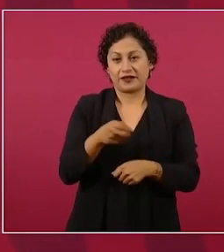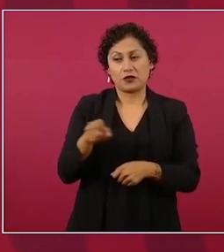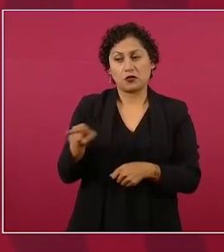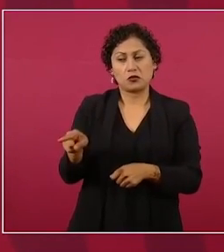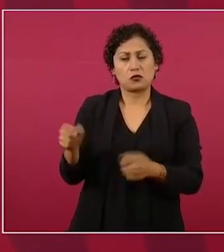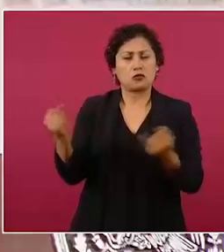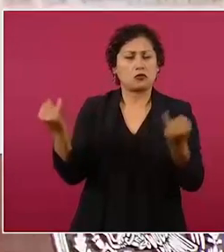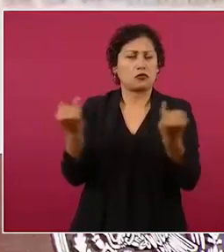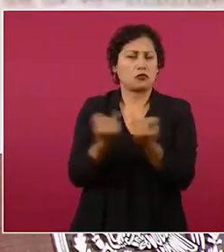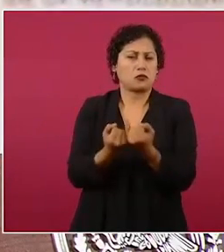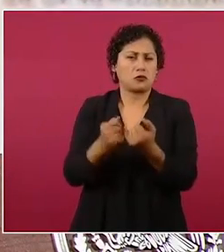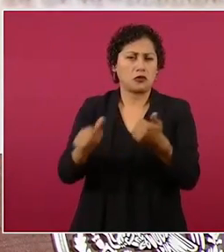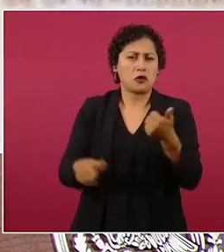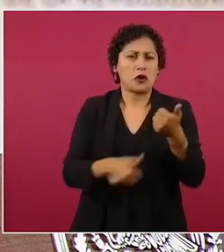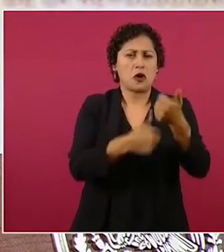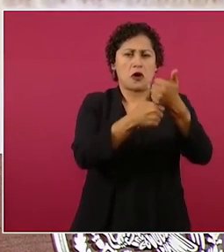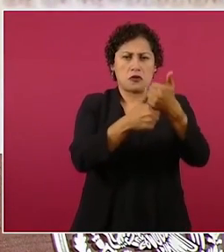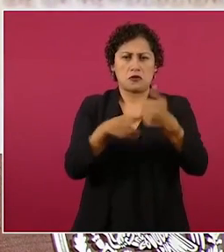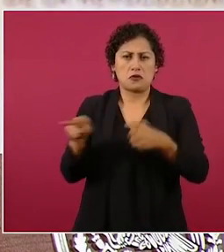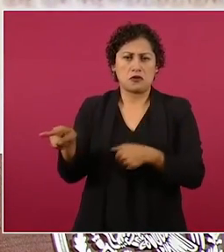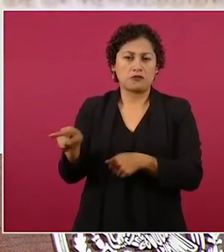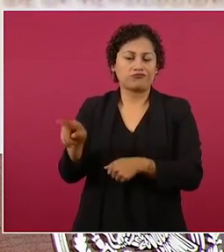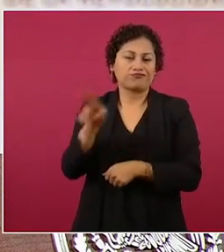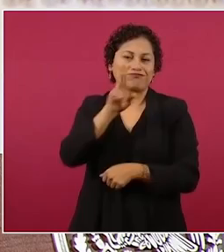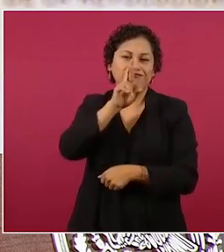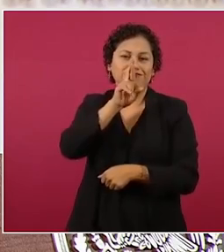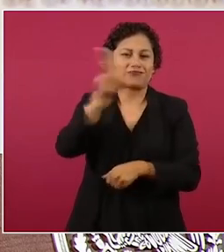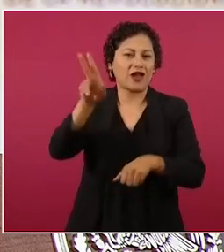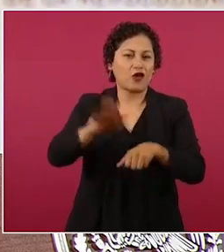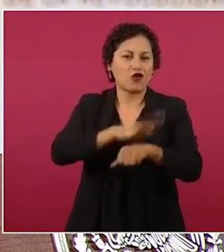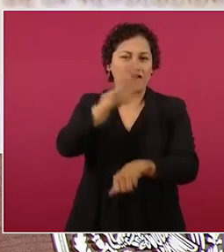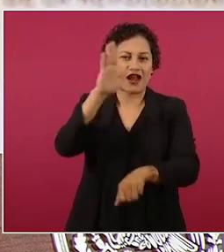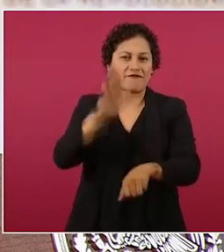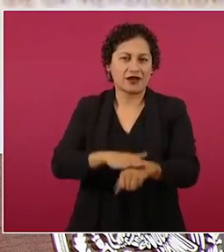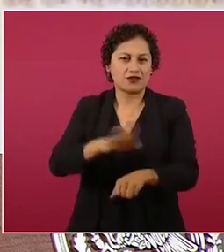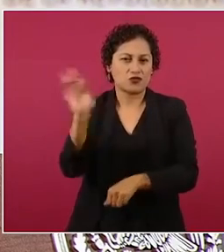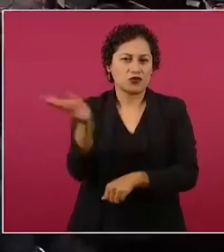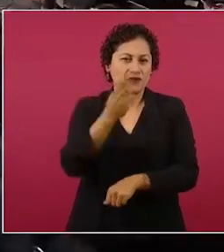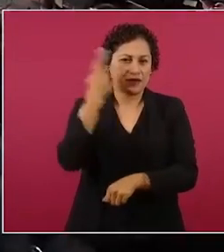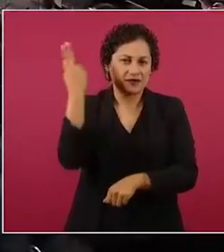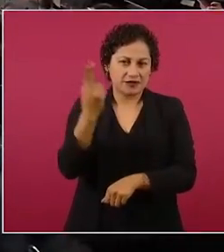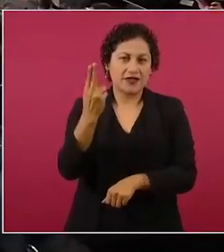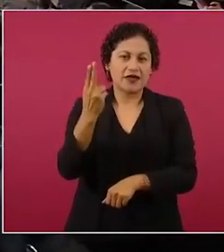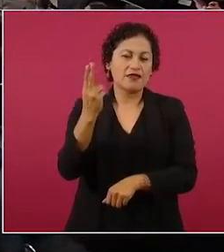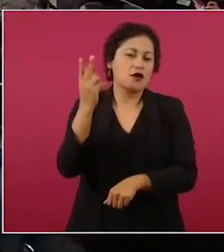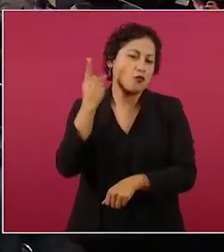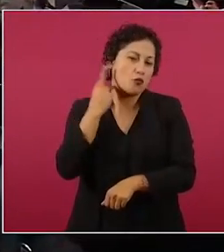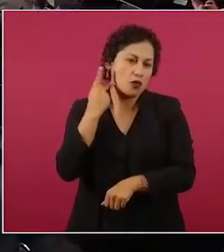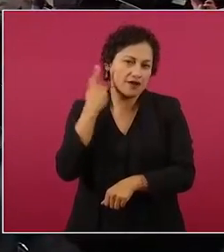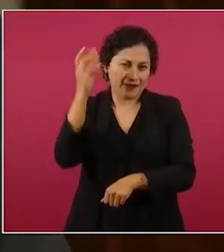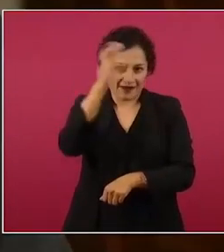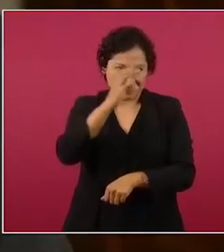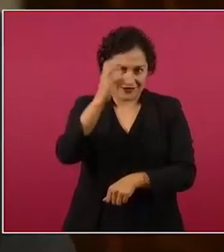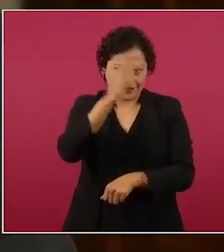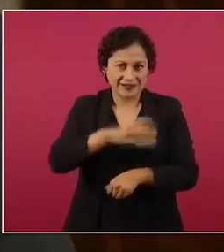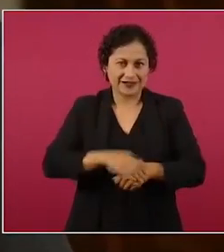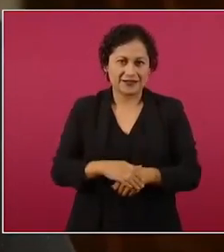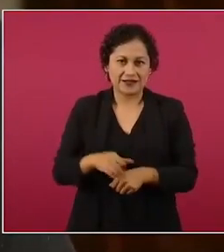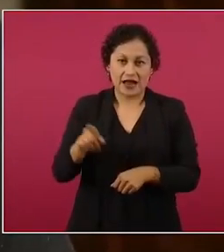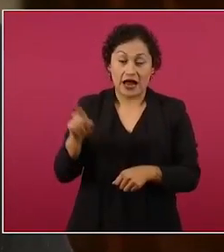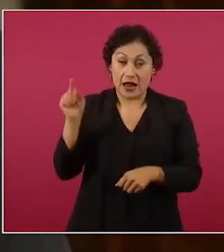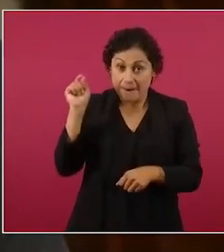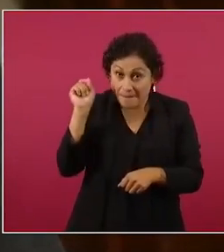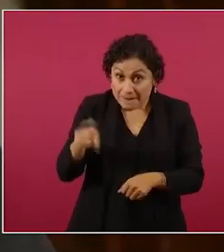de la Facultad de Ciencias Políticas, maestra ahí, ¿cuántos años? 50,